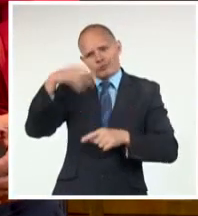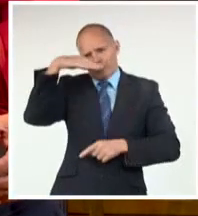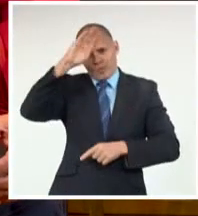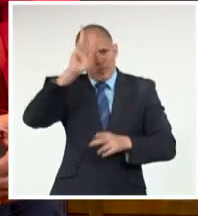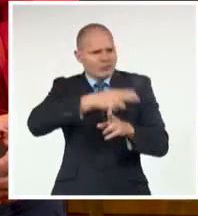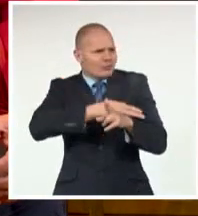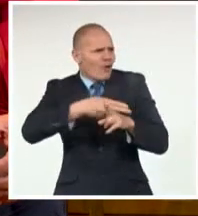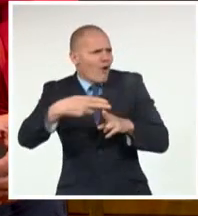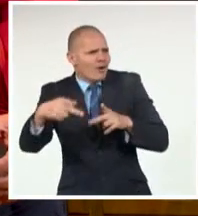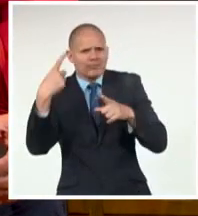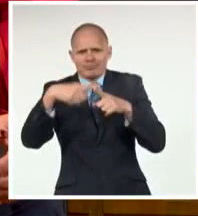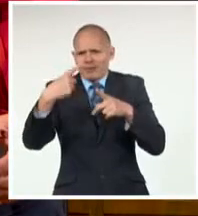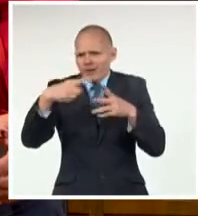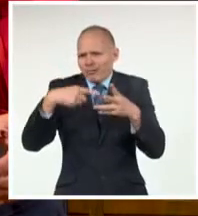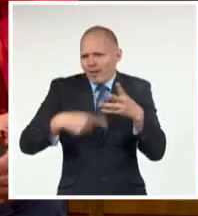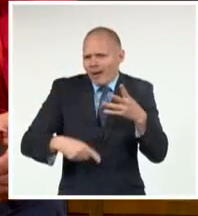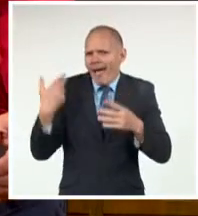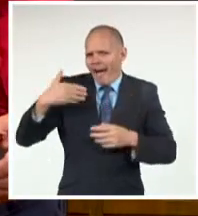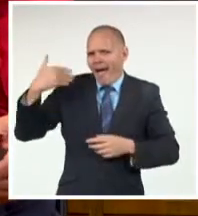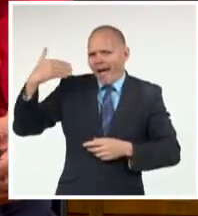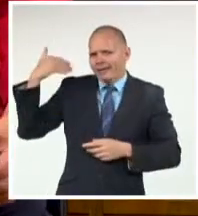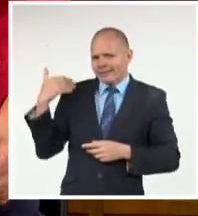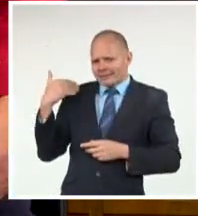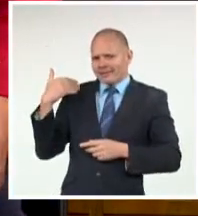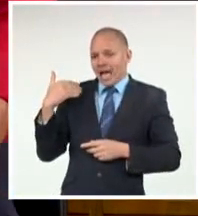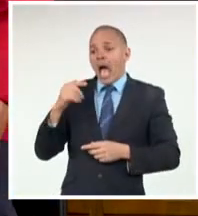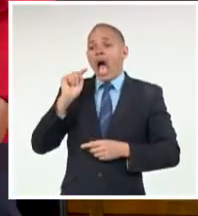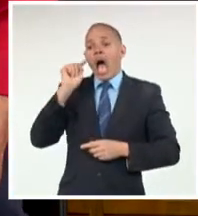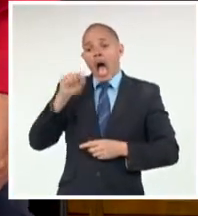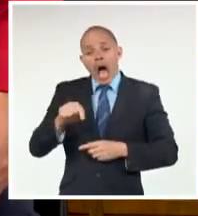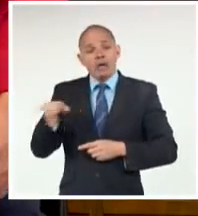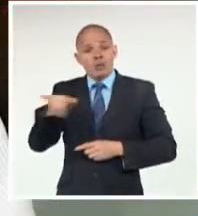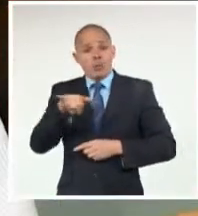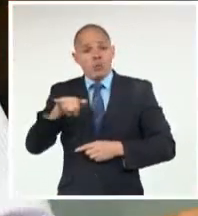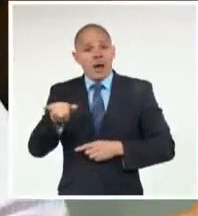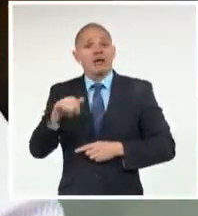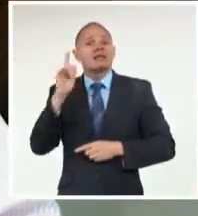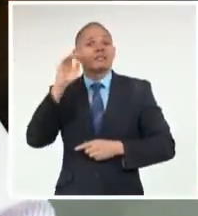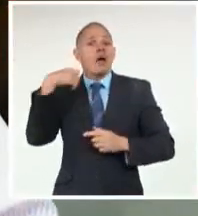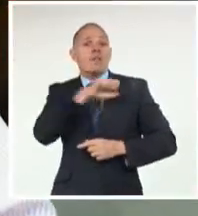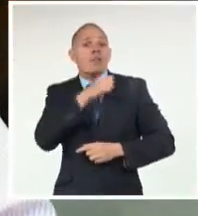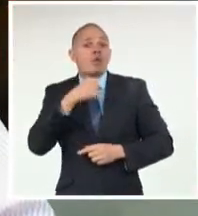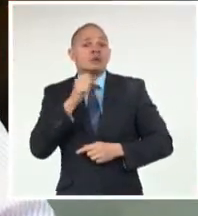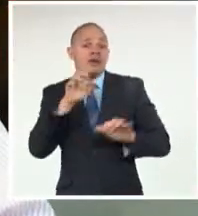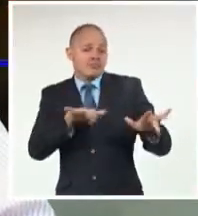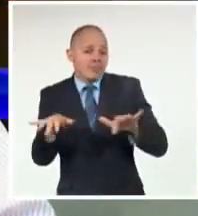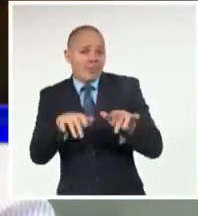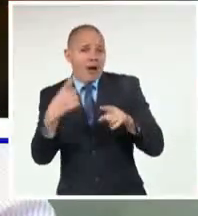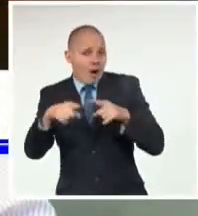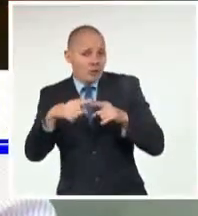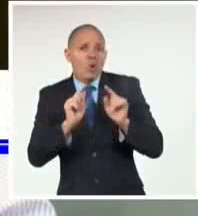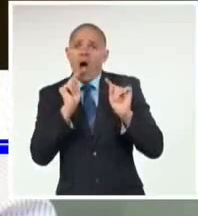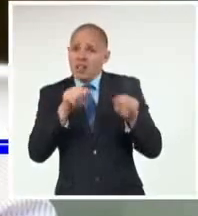las cosas Importantes Que había en ese momento Incluyendo la música clásica La trova es una sola cosa